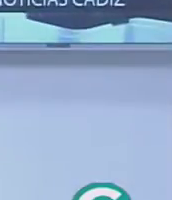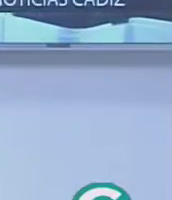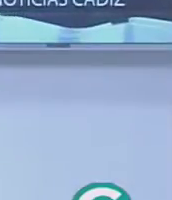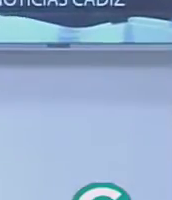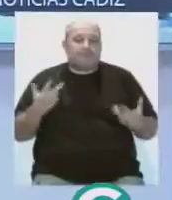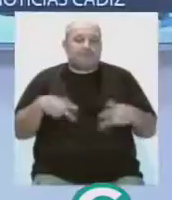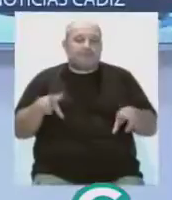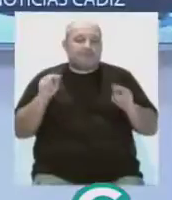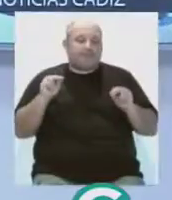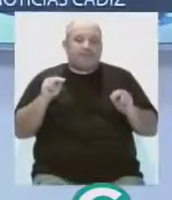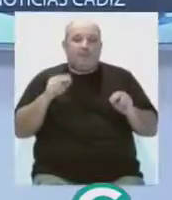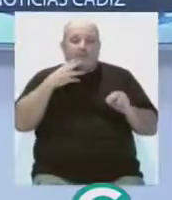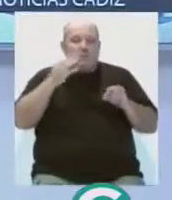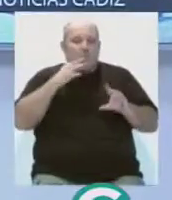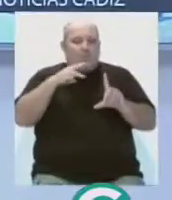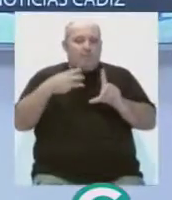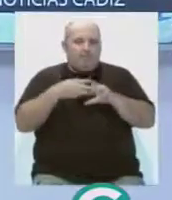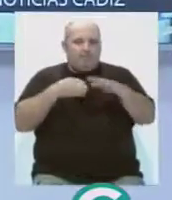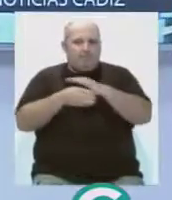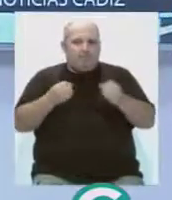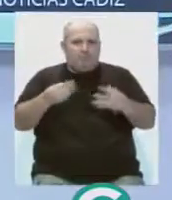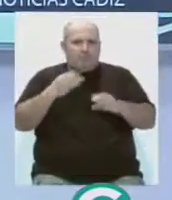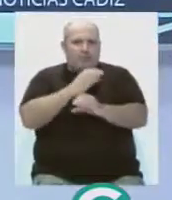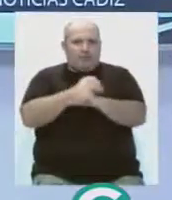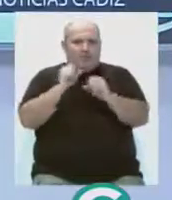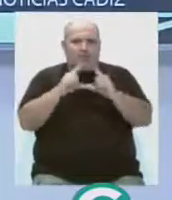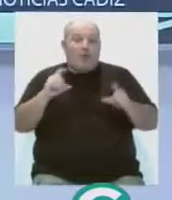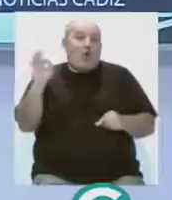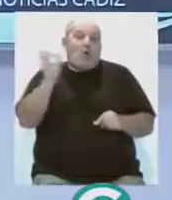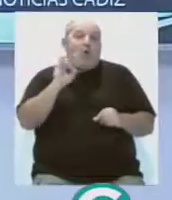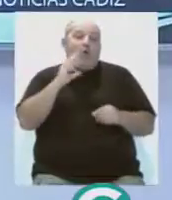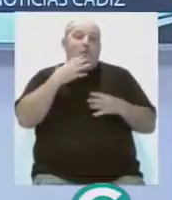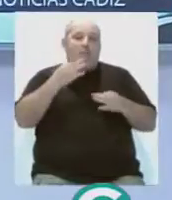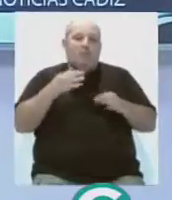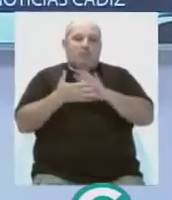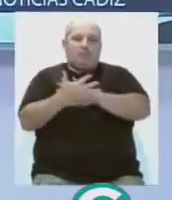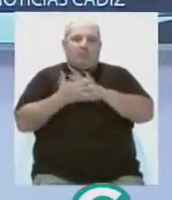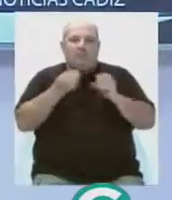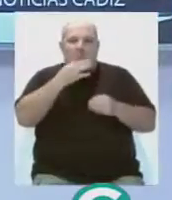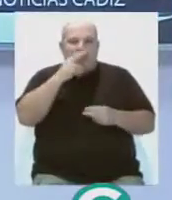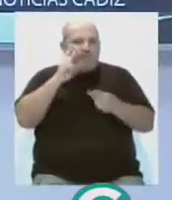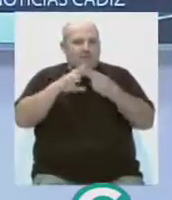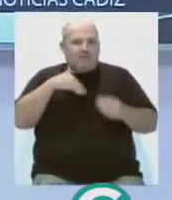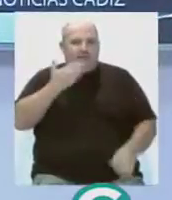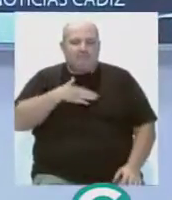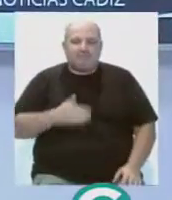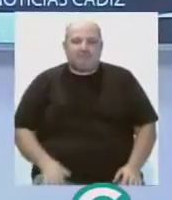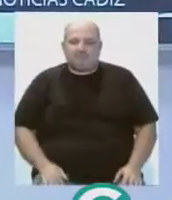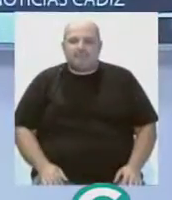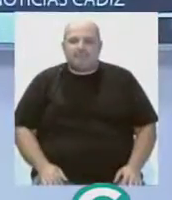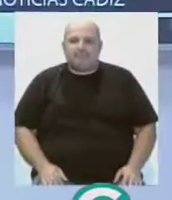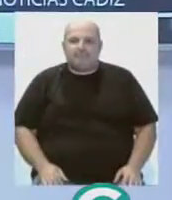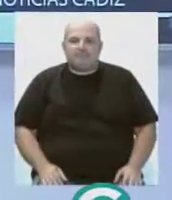Pues así nos vamos. Mañana estaremos aquí a la misma hora para contarles todas las noticias de Cádiz. Pase una muy feliz tarde. Hasta mañana.